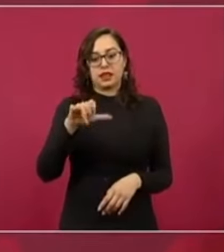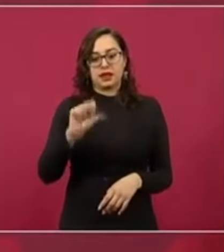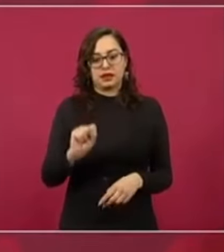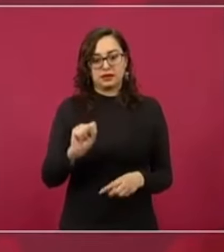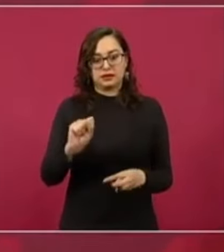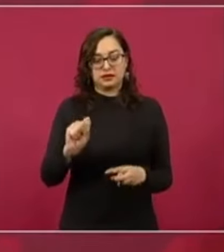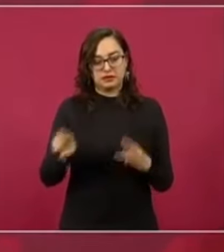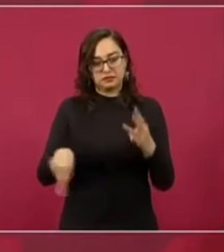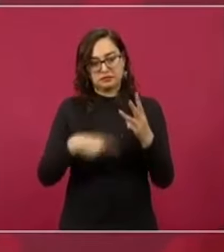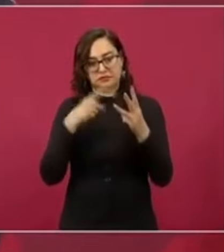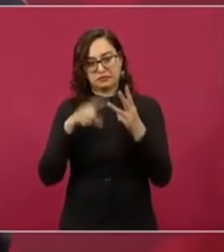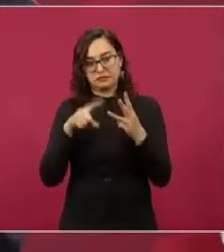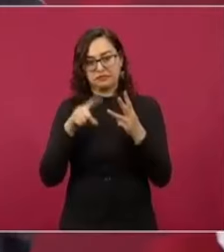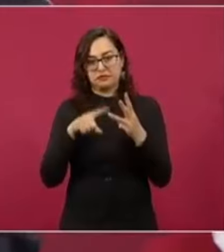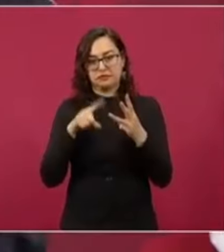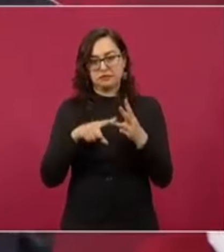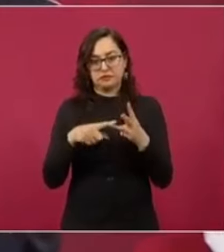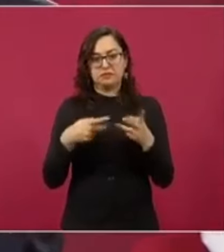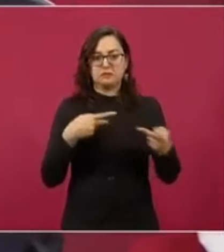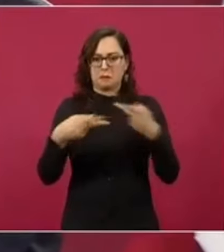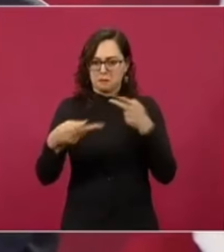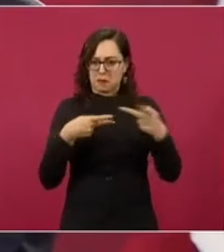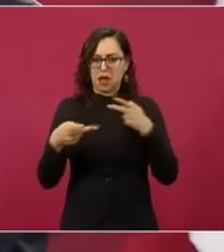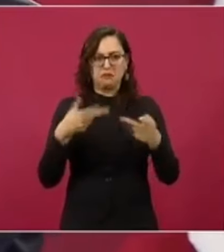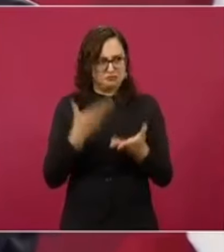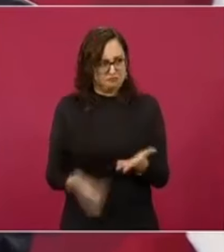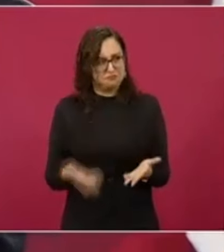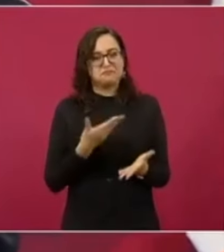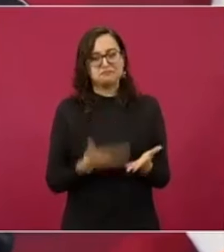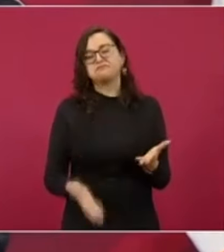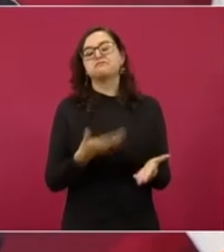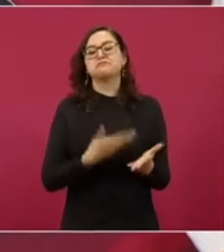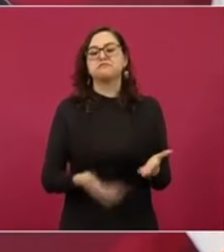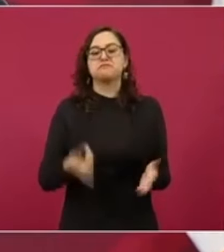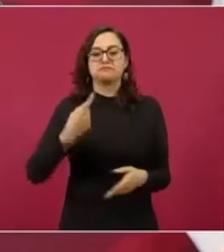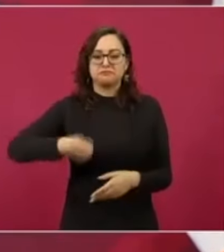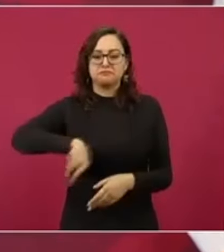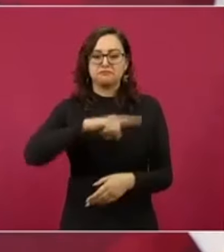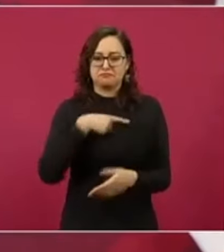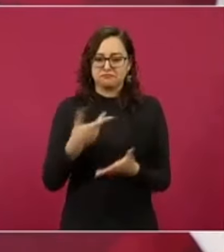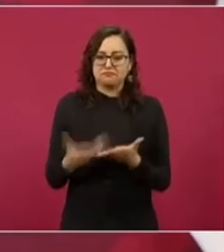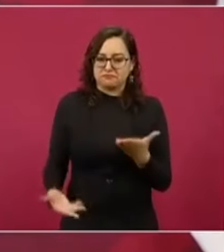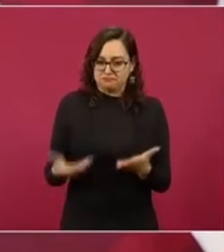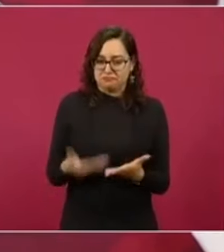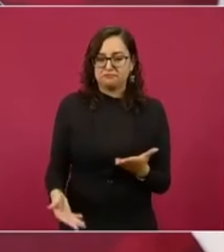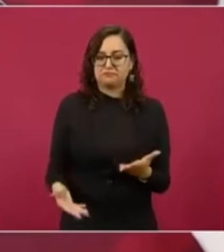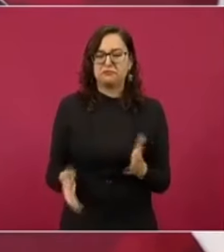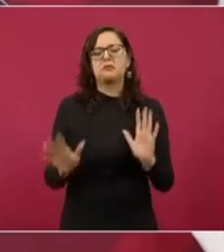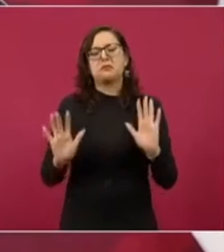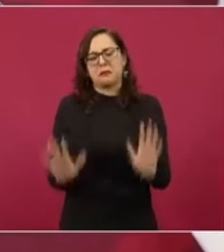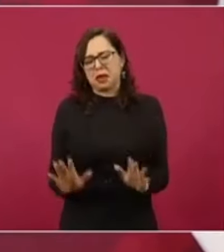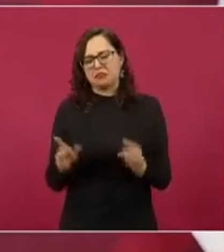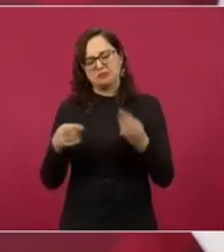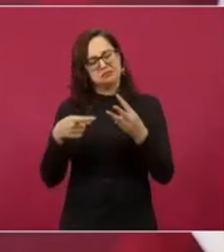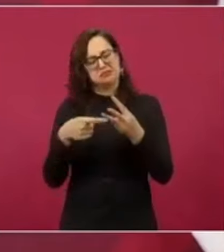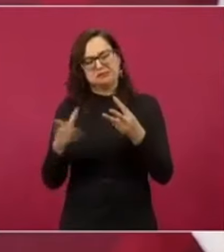y agregaba otro, que es el plan nuestro. Pero dejemos,